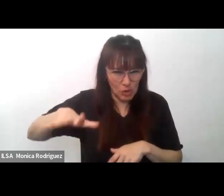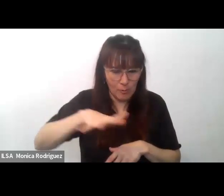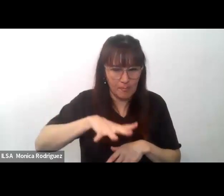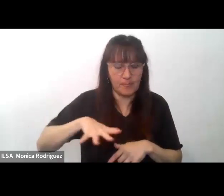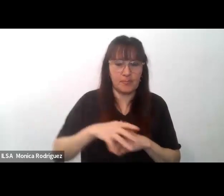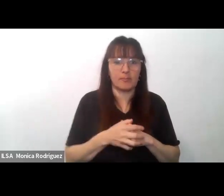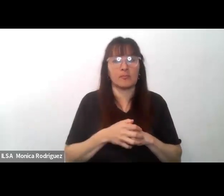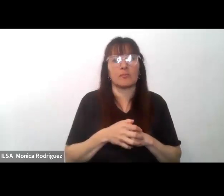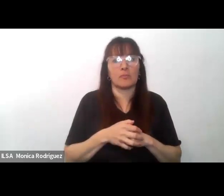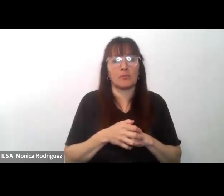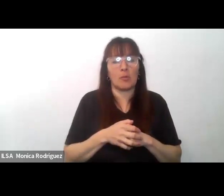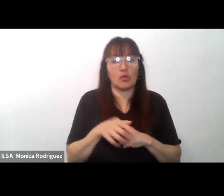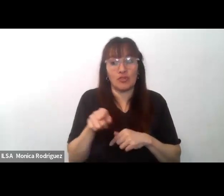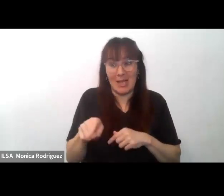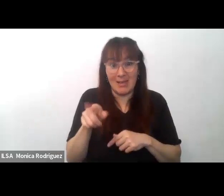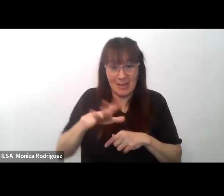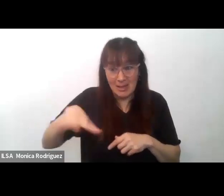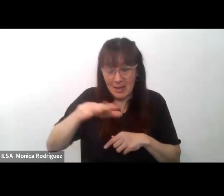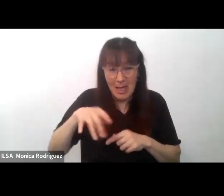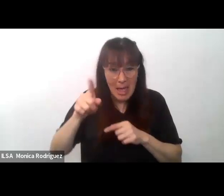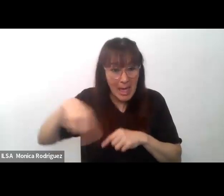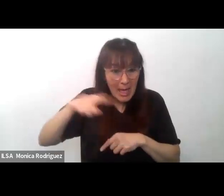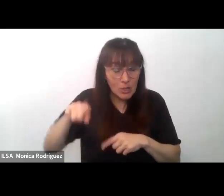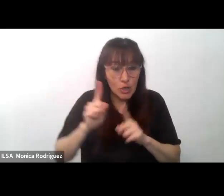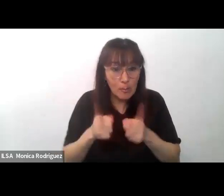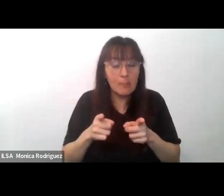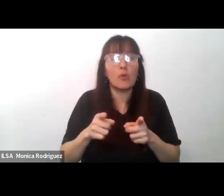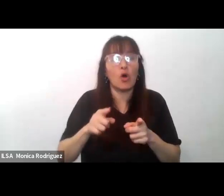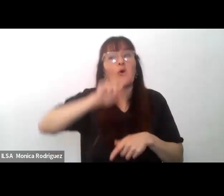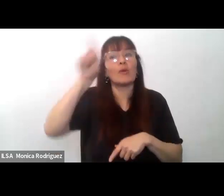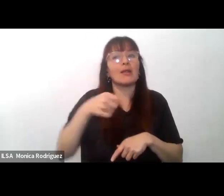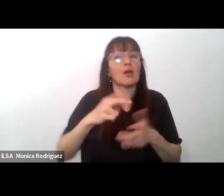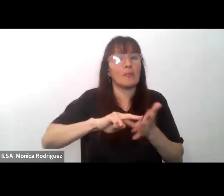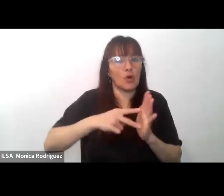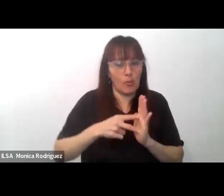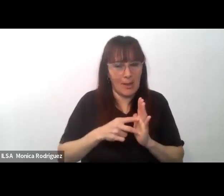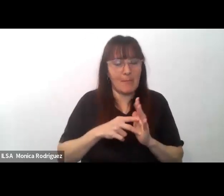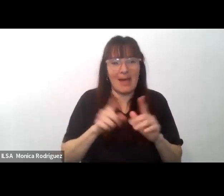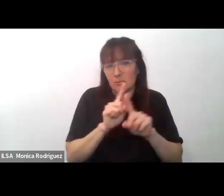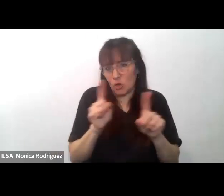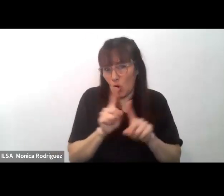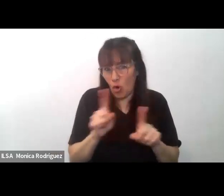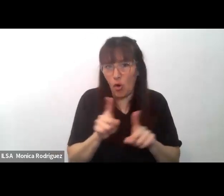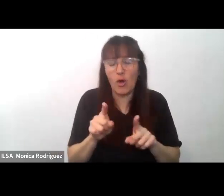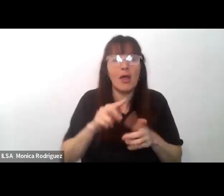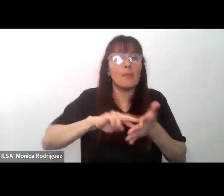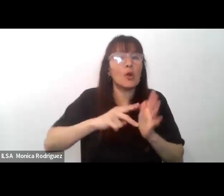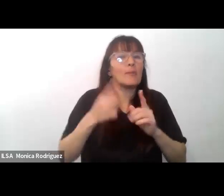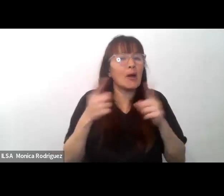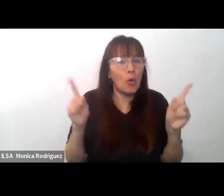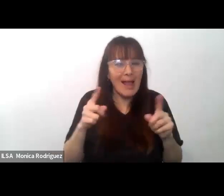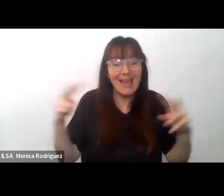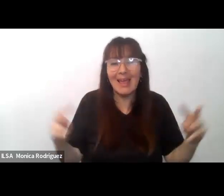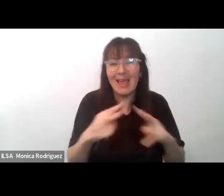generaran ellos un problema tal o cual y que en realidad lo que genera los problemas es el encuentro